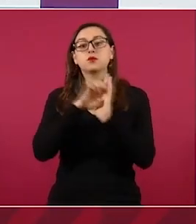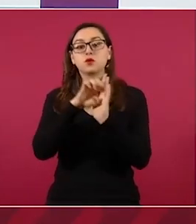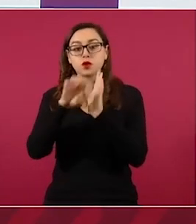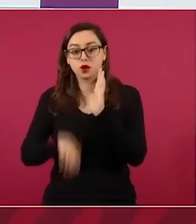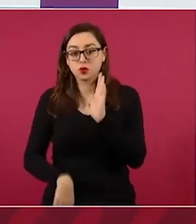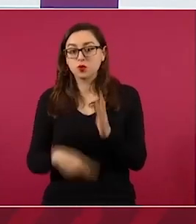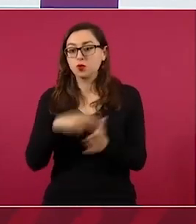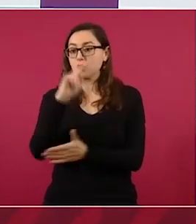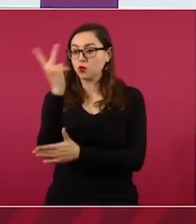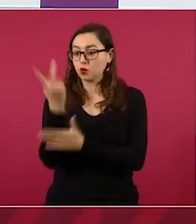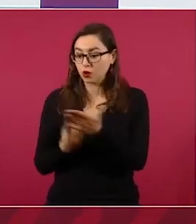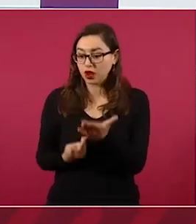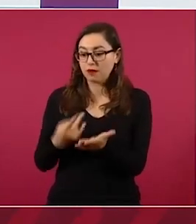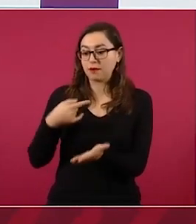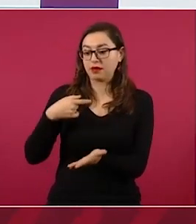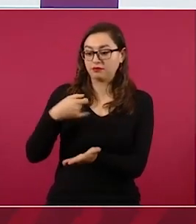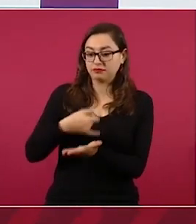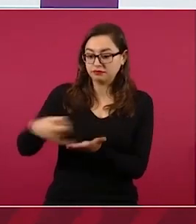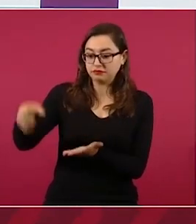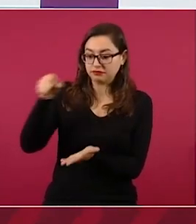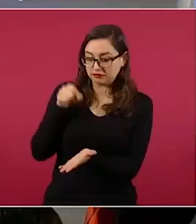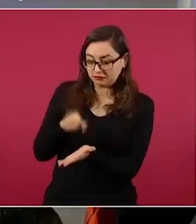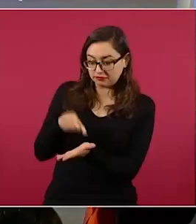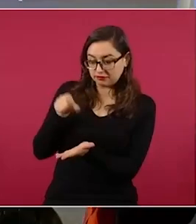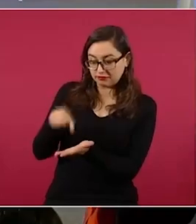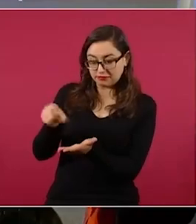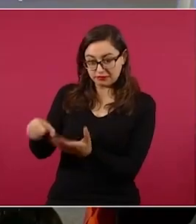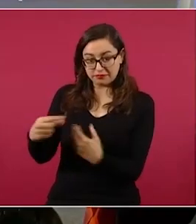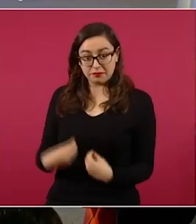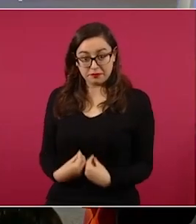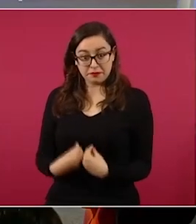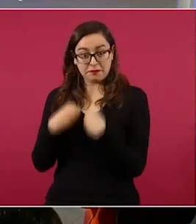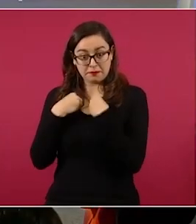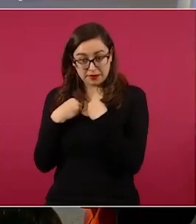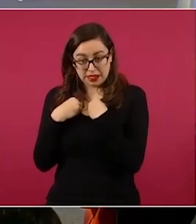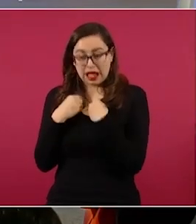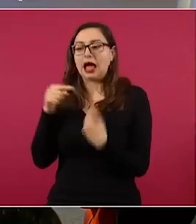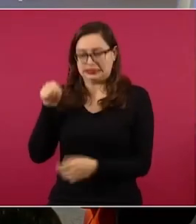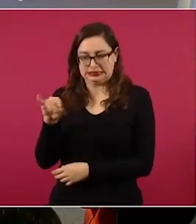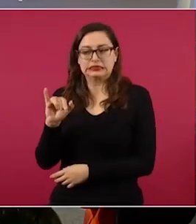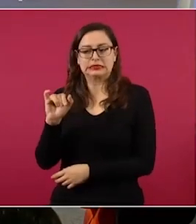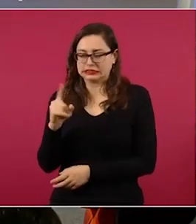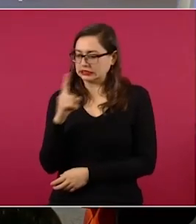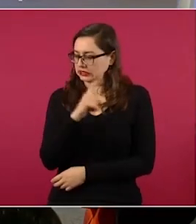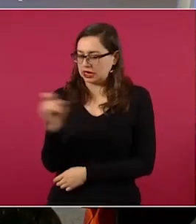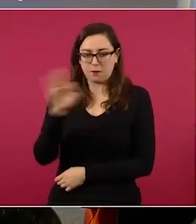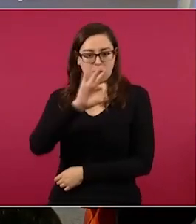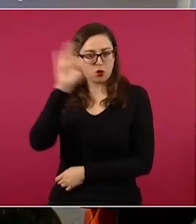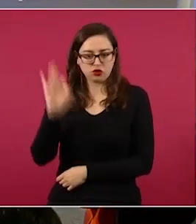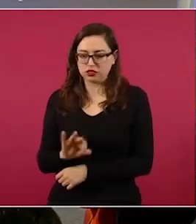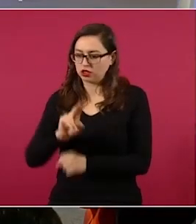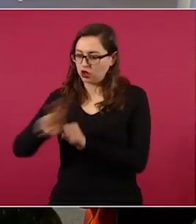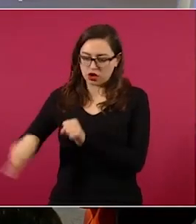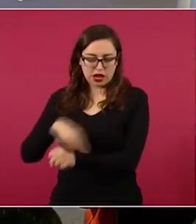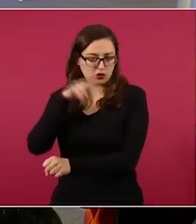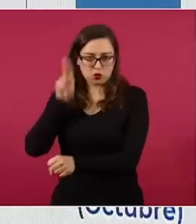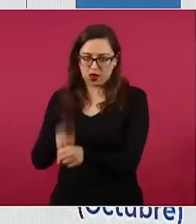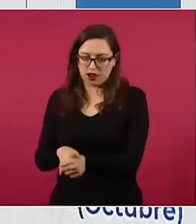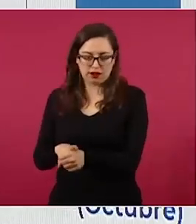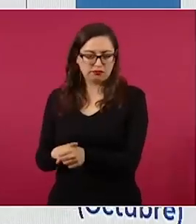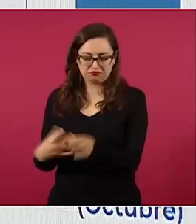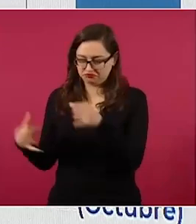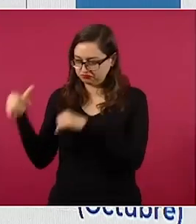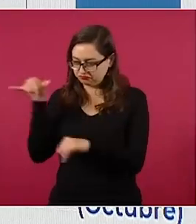son orgánicos, tienen incluso sus pequeñas fábricas